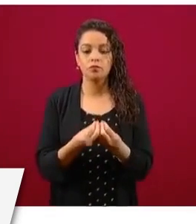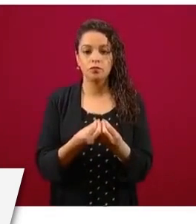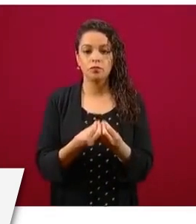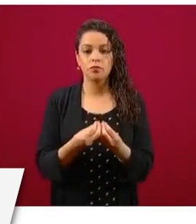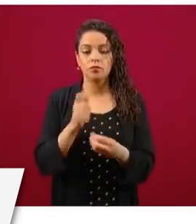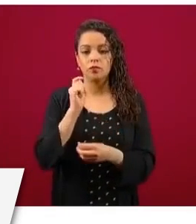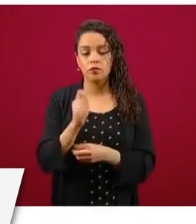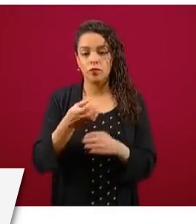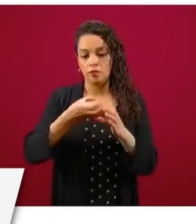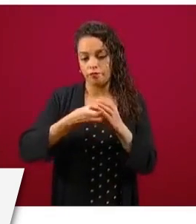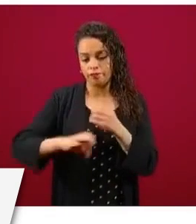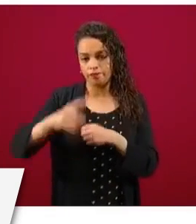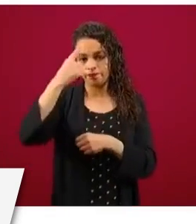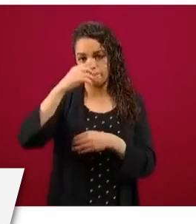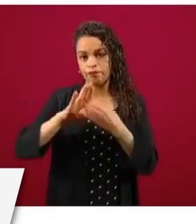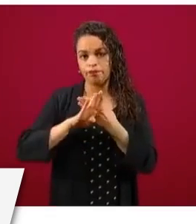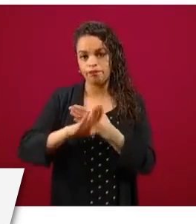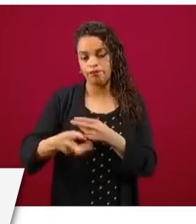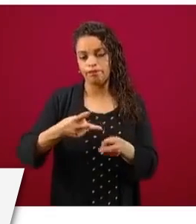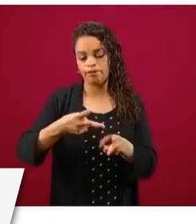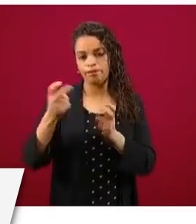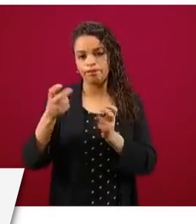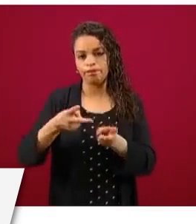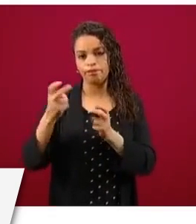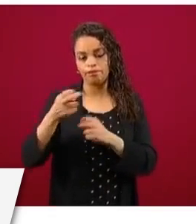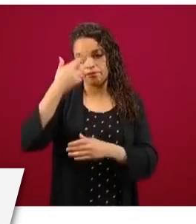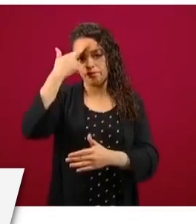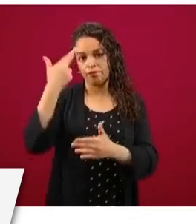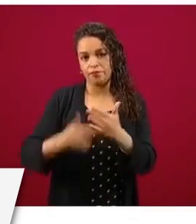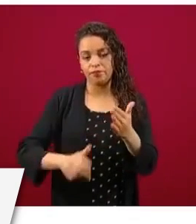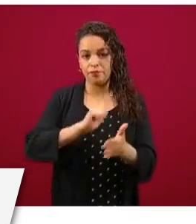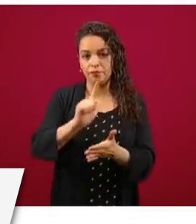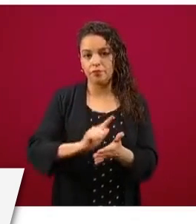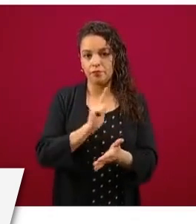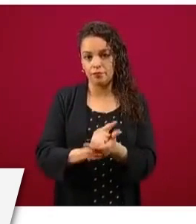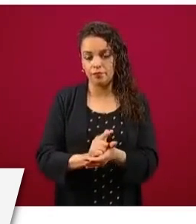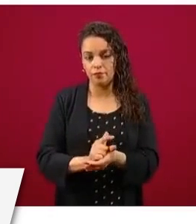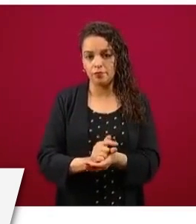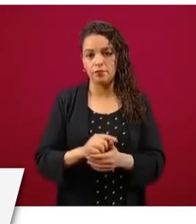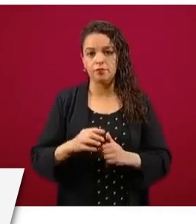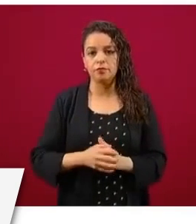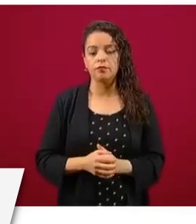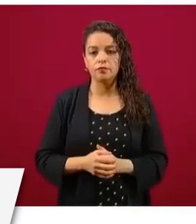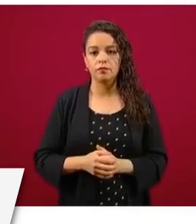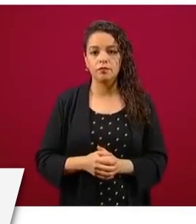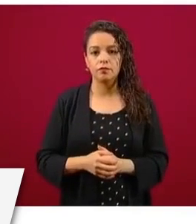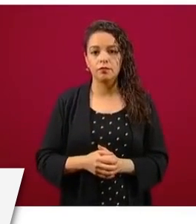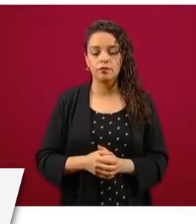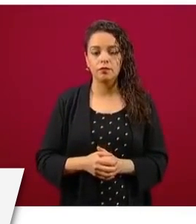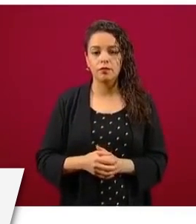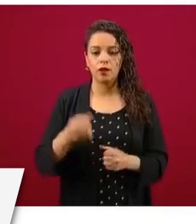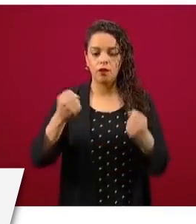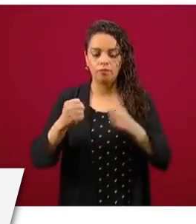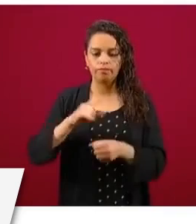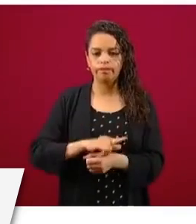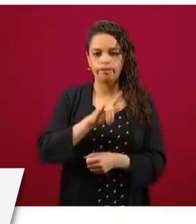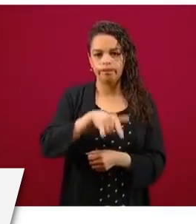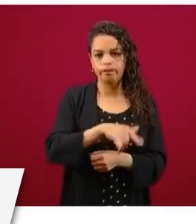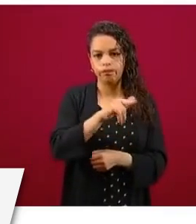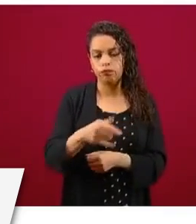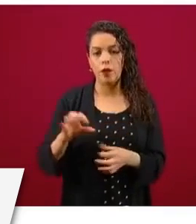la extracción ilegal, el reconocimiento terrestre y a motor y en coordinación con